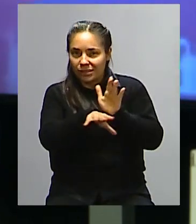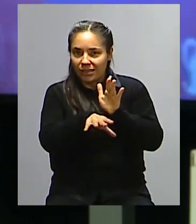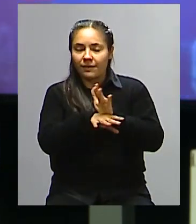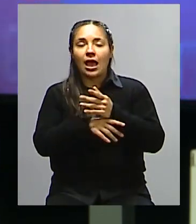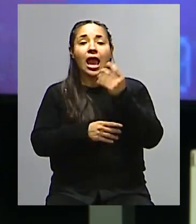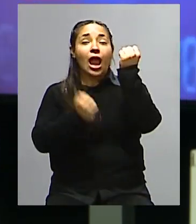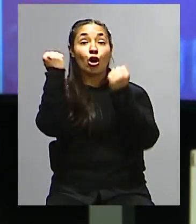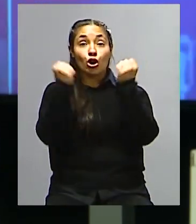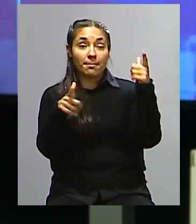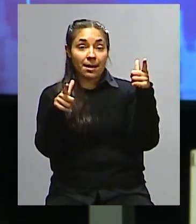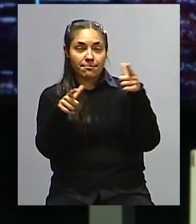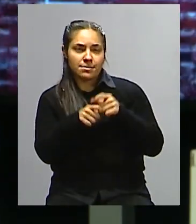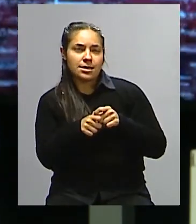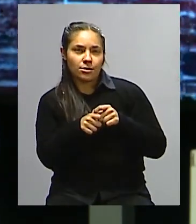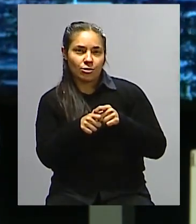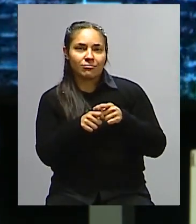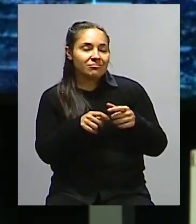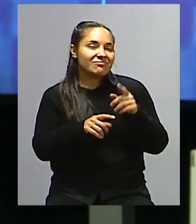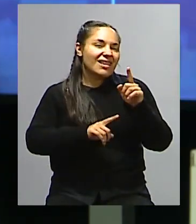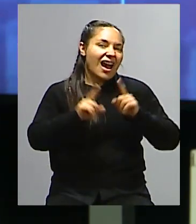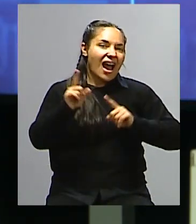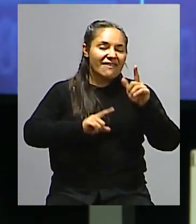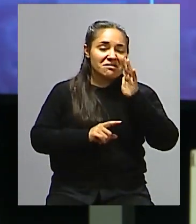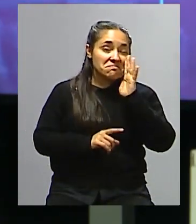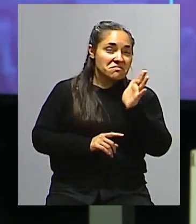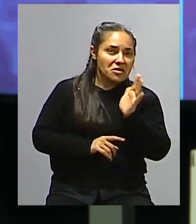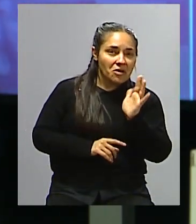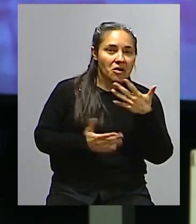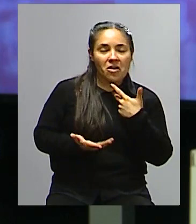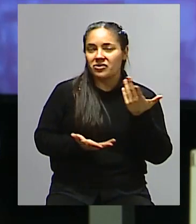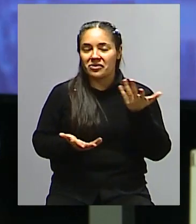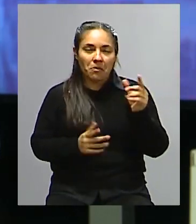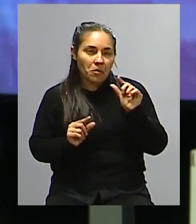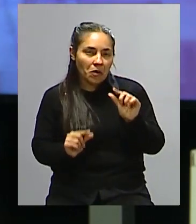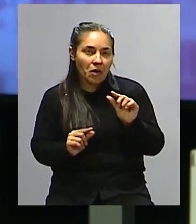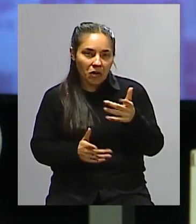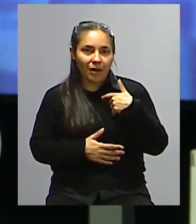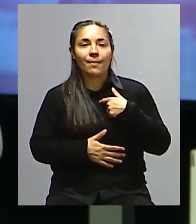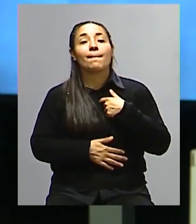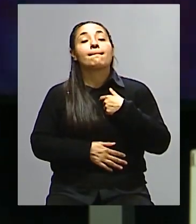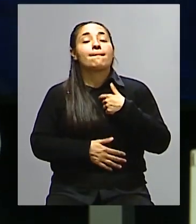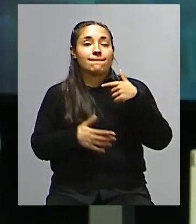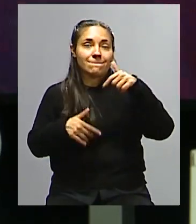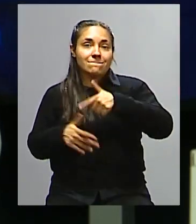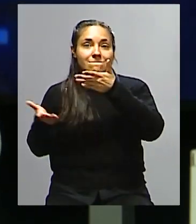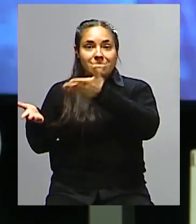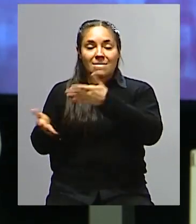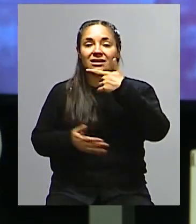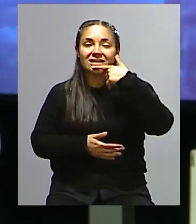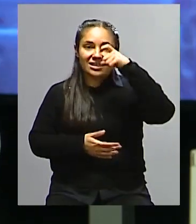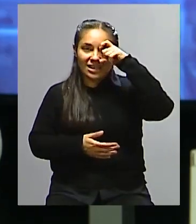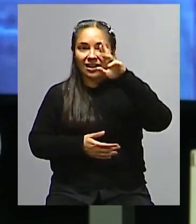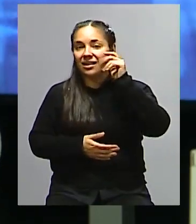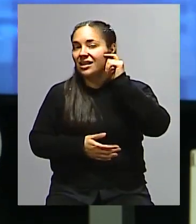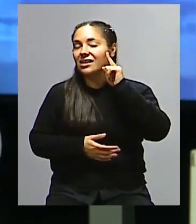microeconomía, que por ahí es poco conocida fuera del ámbito académico. Y, bueno, para eso lo tenemos a Sergio. Y la